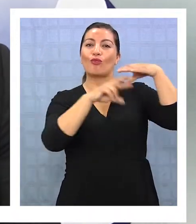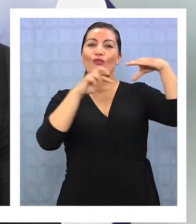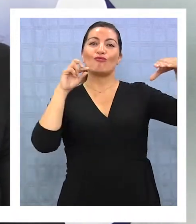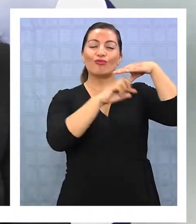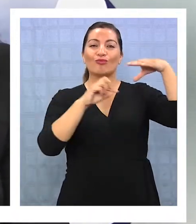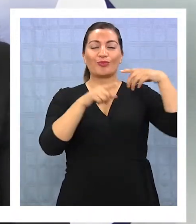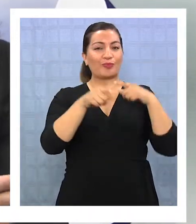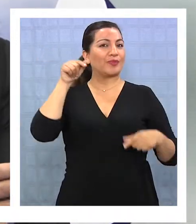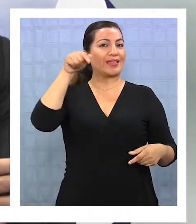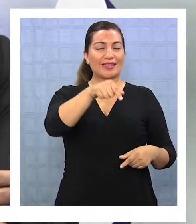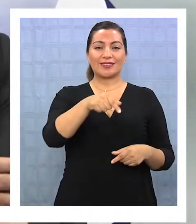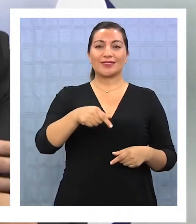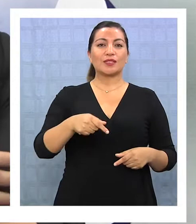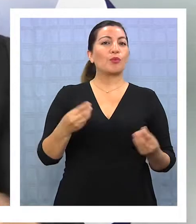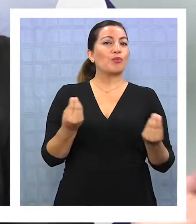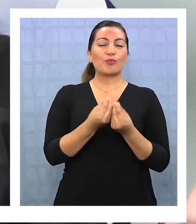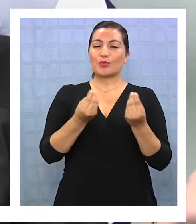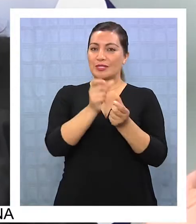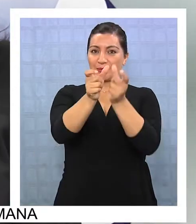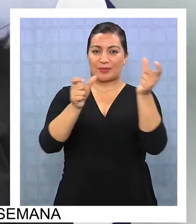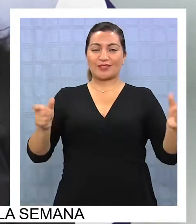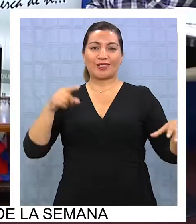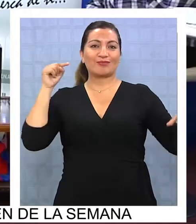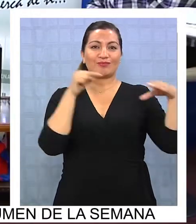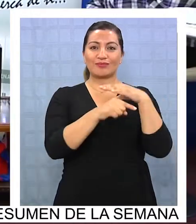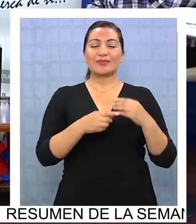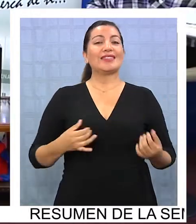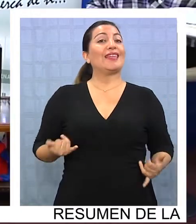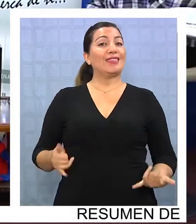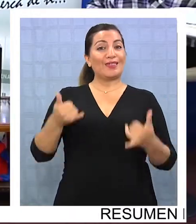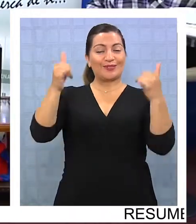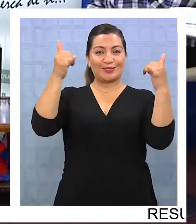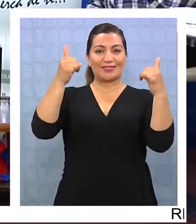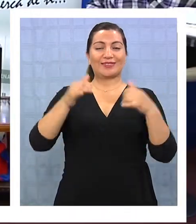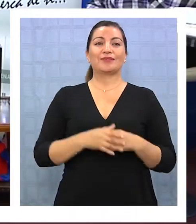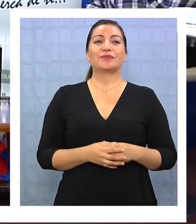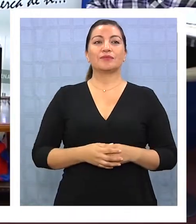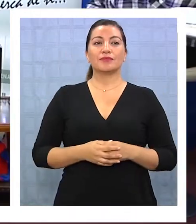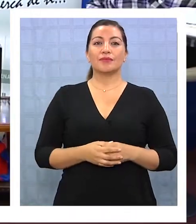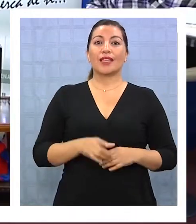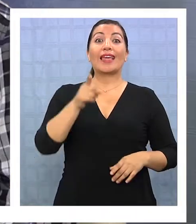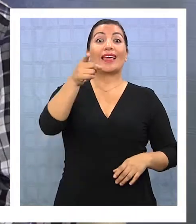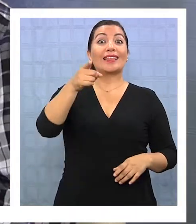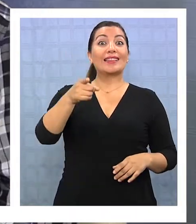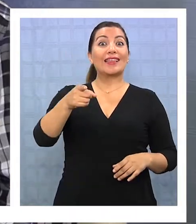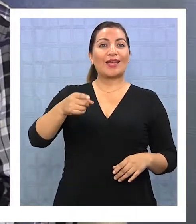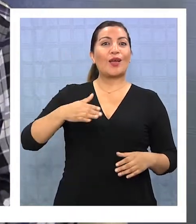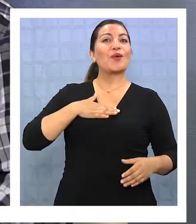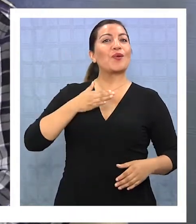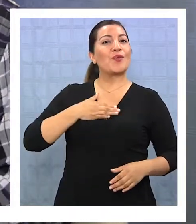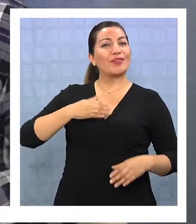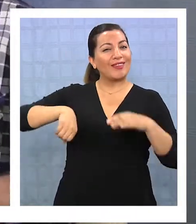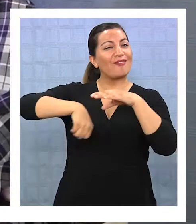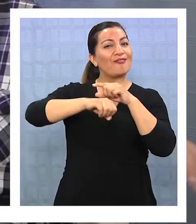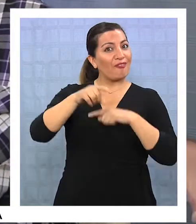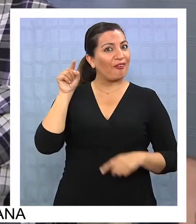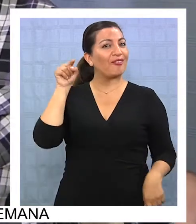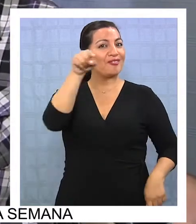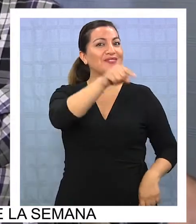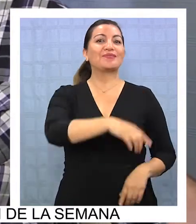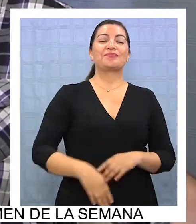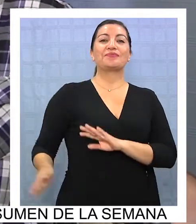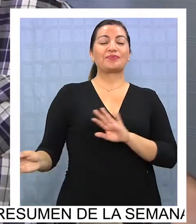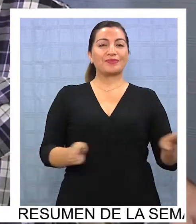no solo de Alexis y Vargas, sino ojalá de muchos más. Así que disfruten esos partidos. Ministra futbolera. Ministra futbolera.